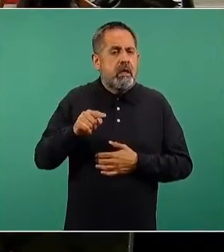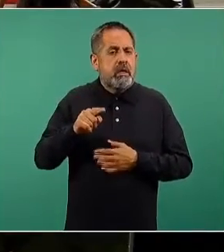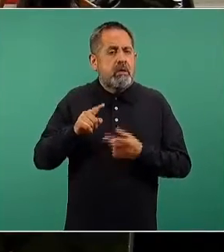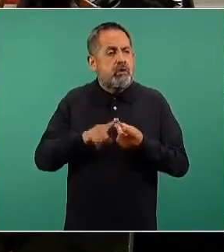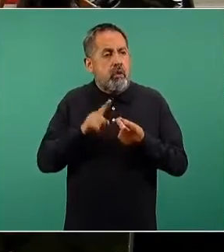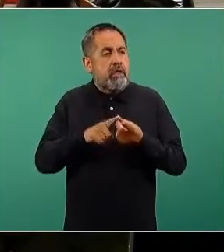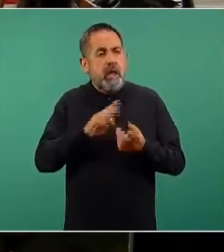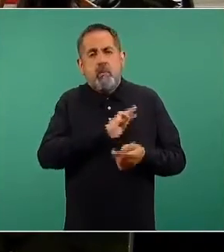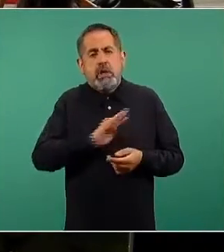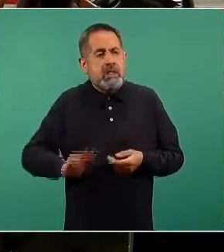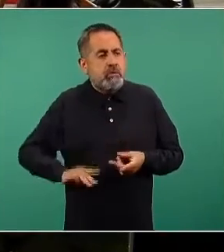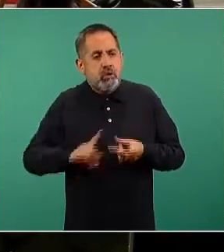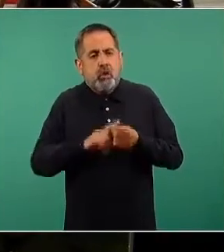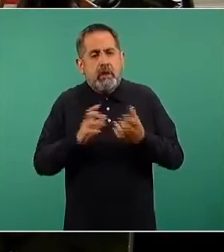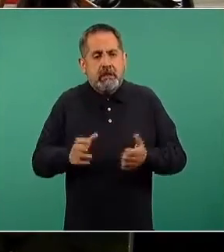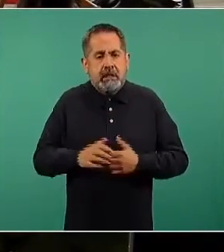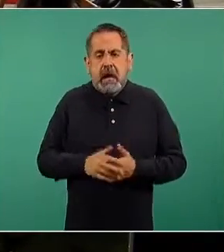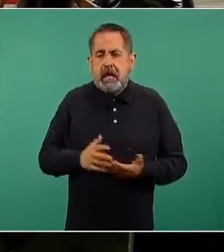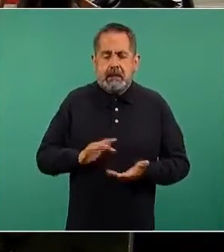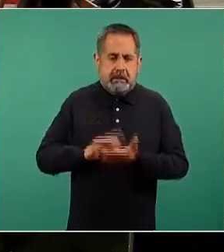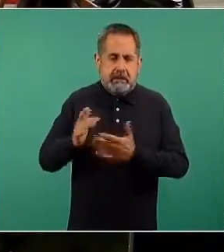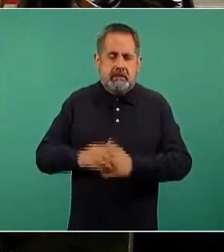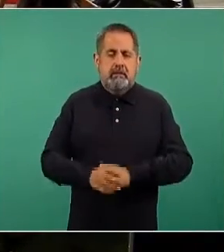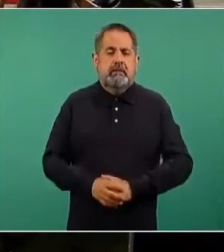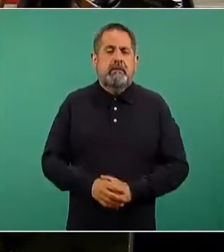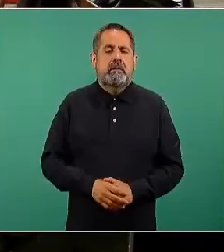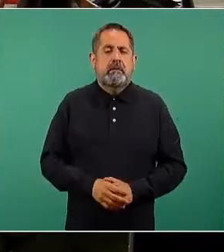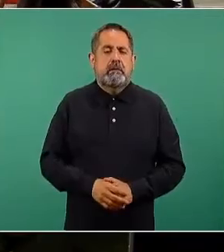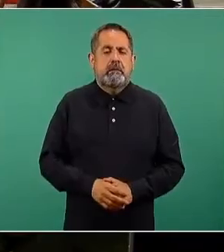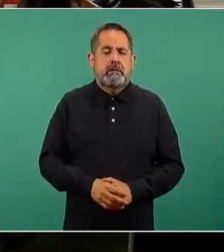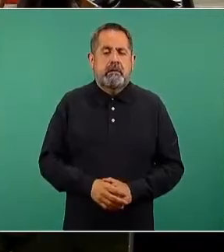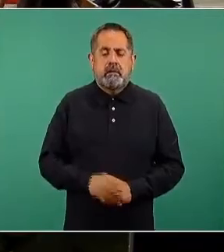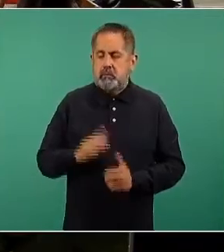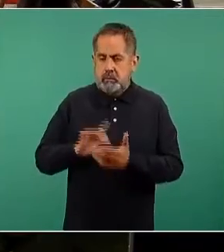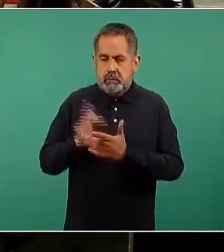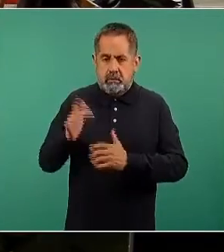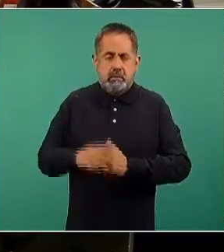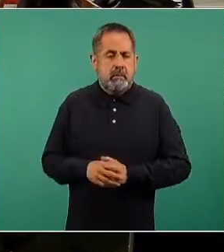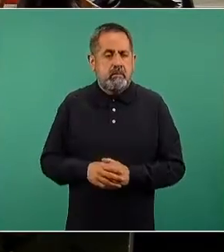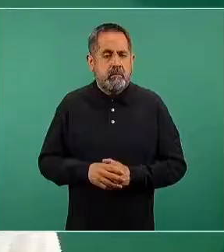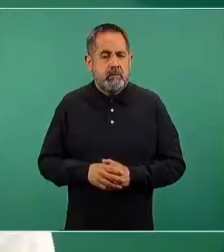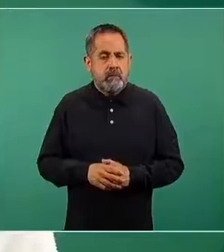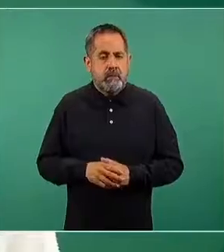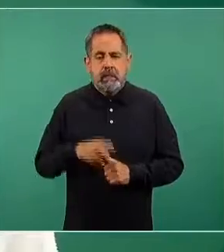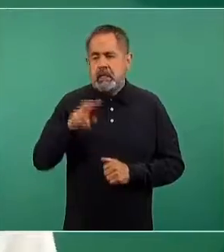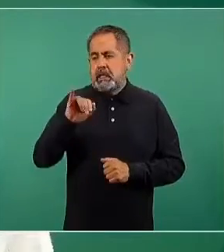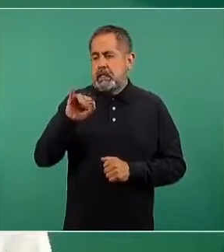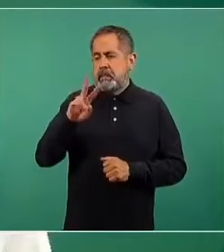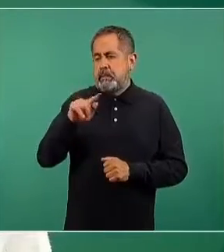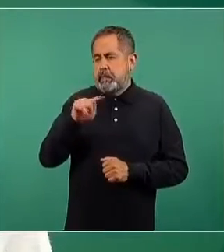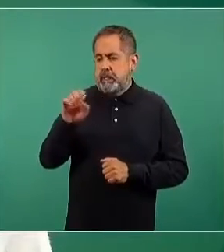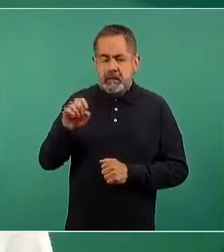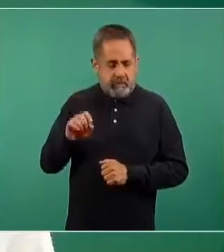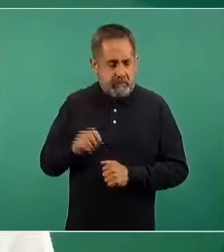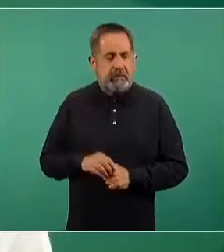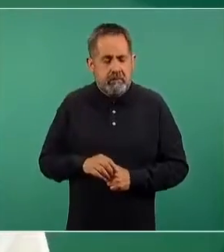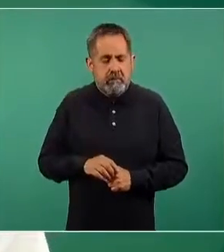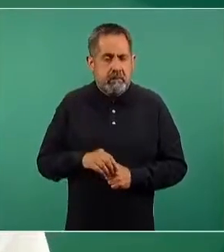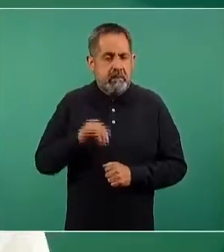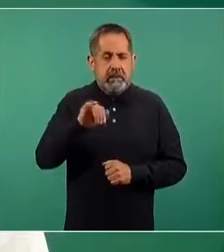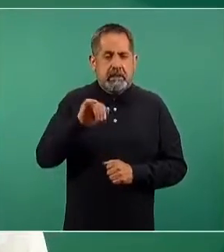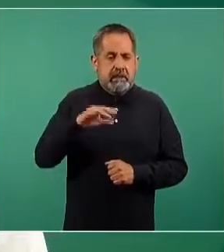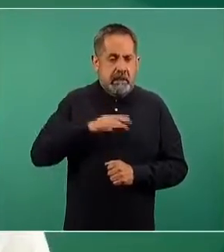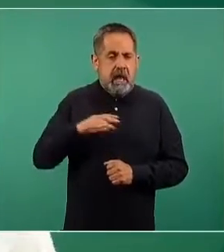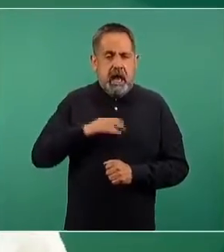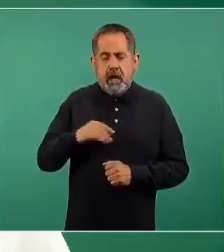en los municipios. Gracias. Muchas gracias a esta pregunta, Ivette. Efectivamente, esto es algo